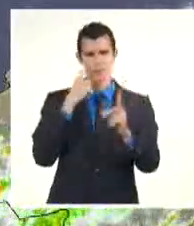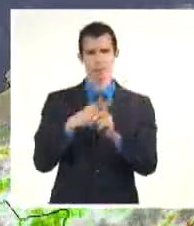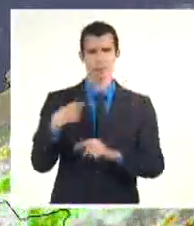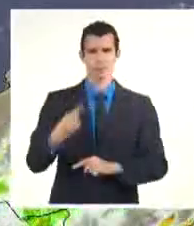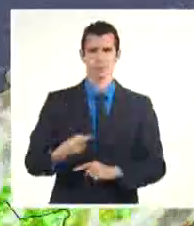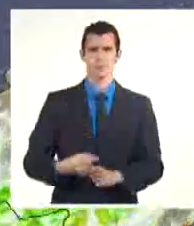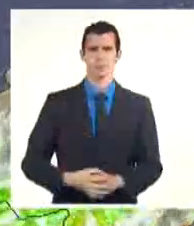y hasta mañana.